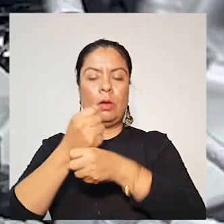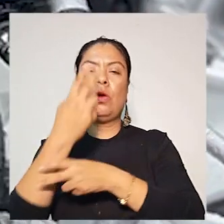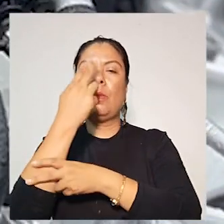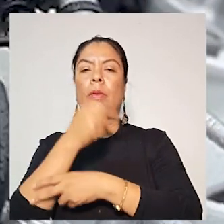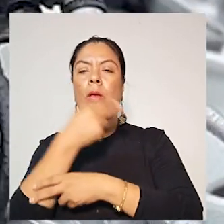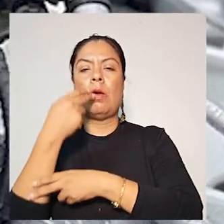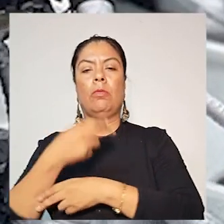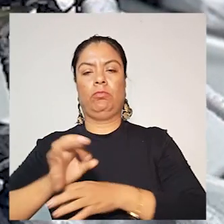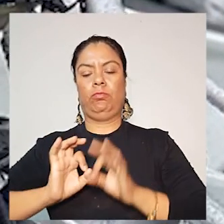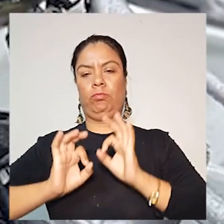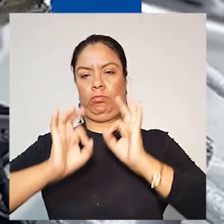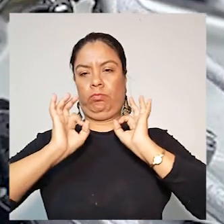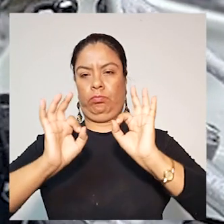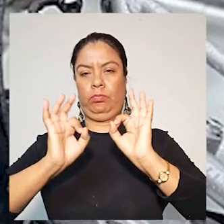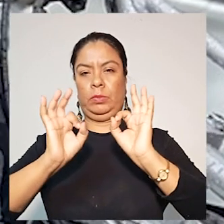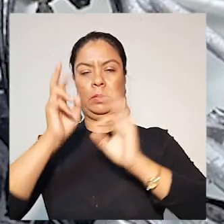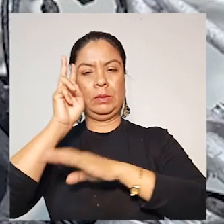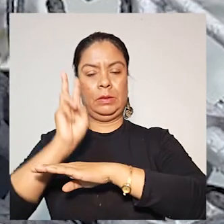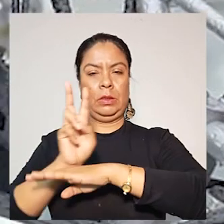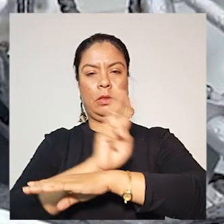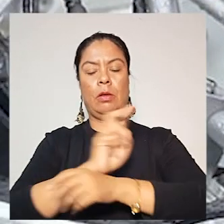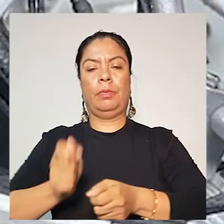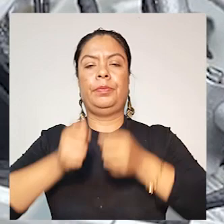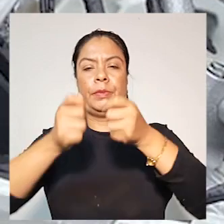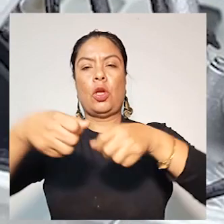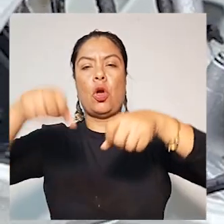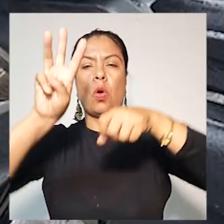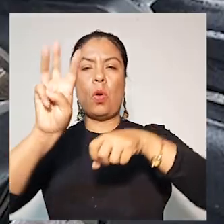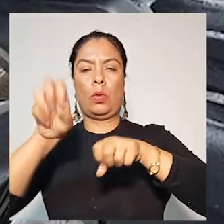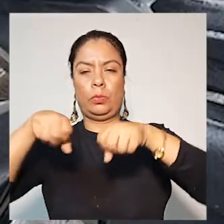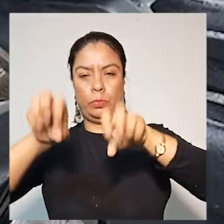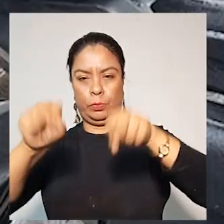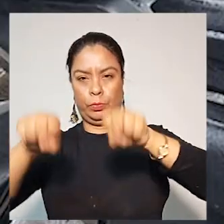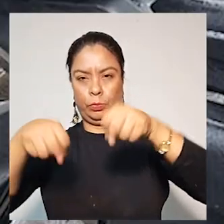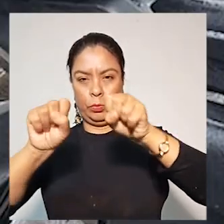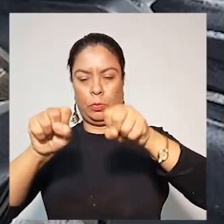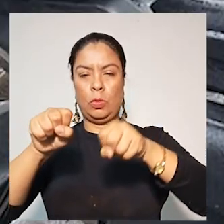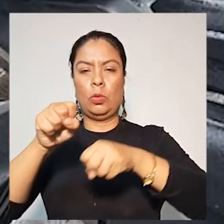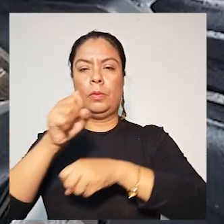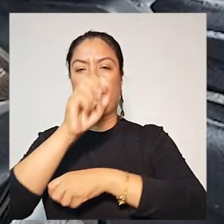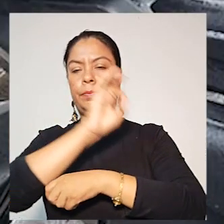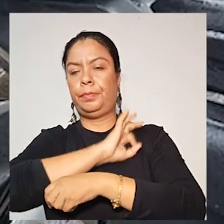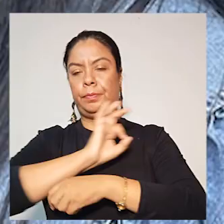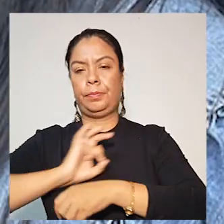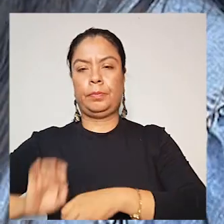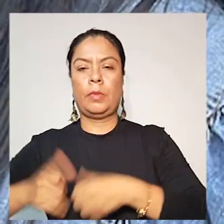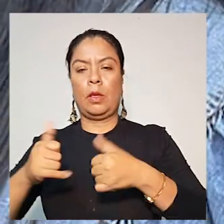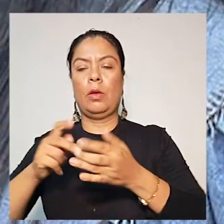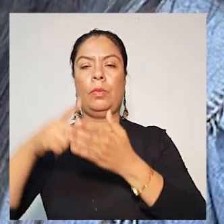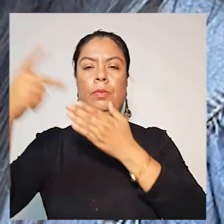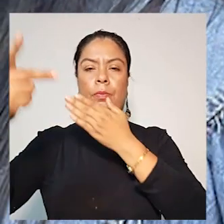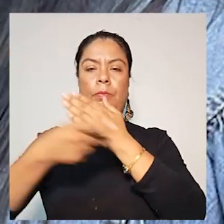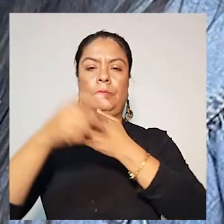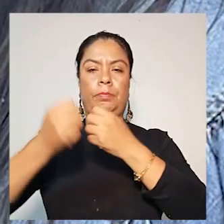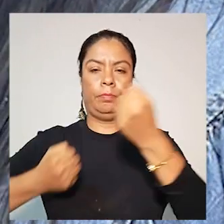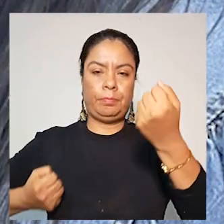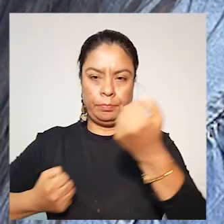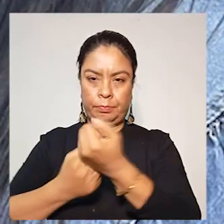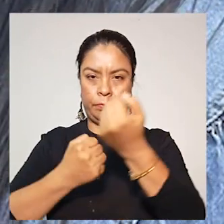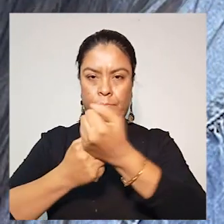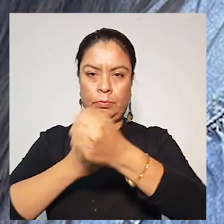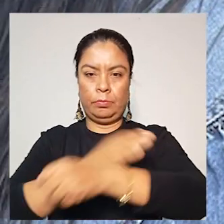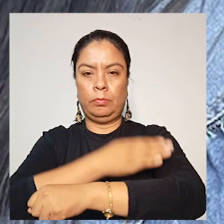Comprometidos con la seguridad del departamento, hicimos entrega de ocho motocicletas al Ejército Nacional, Batallón Iborio Mejía, como parte del proyecto de